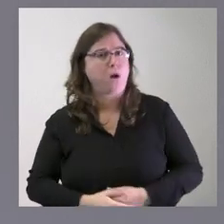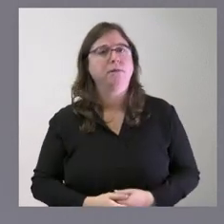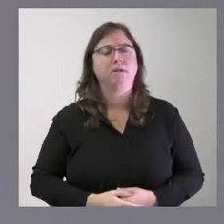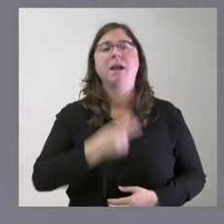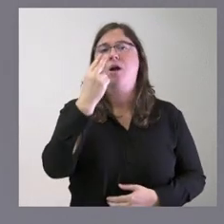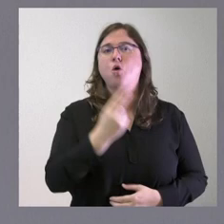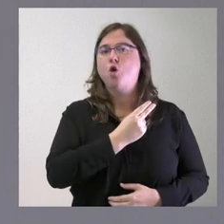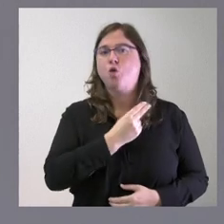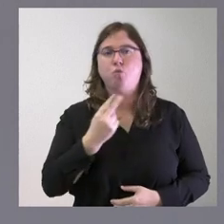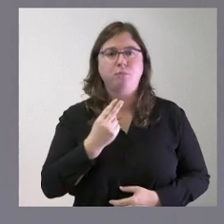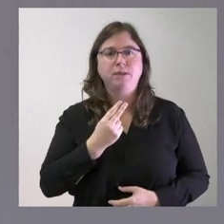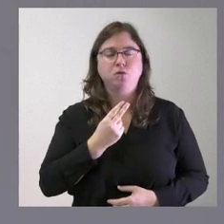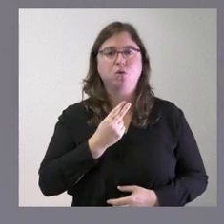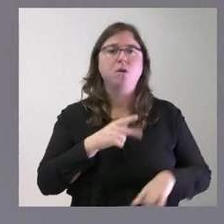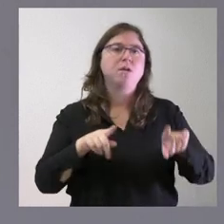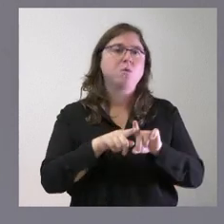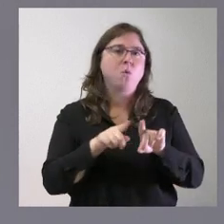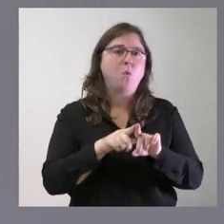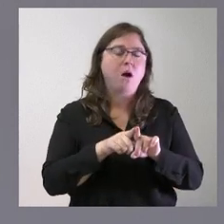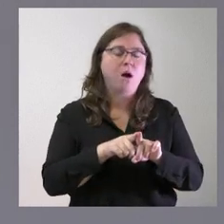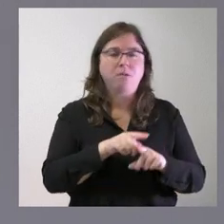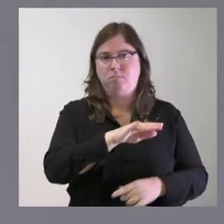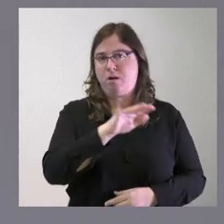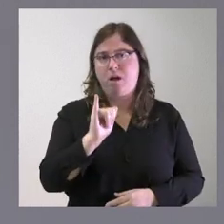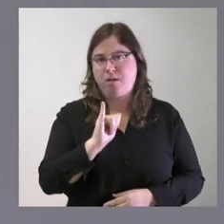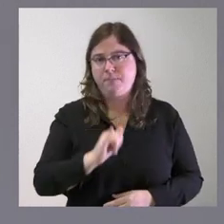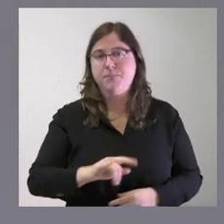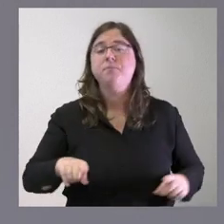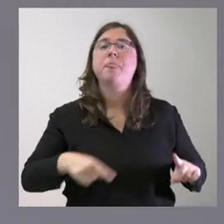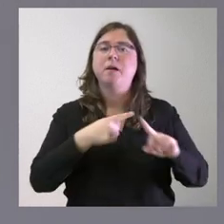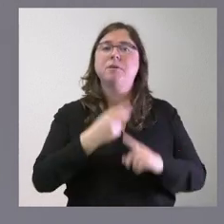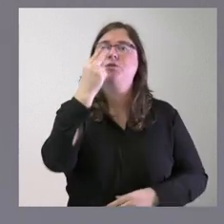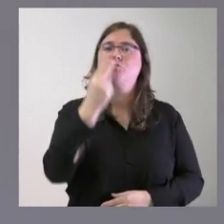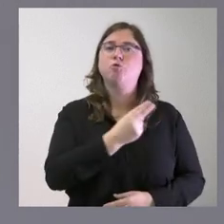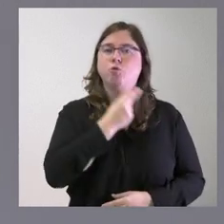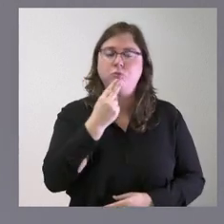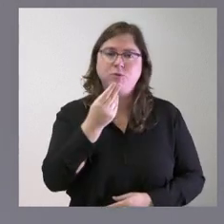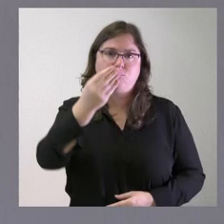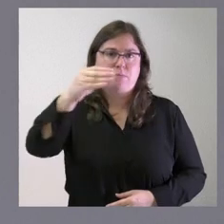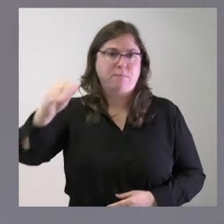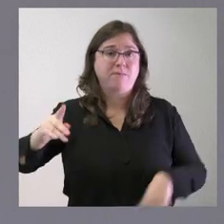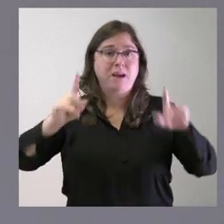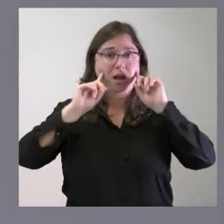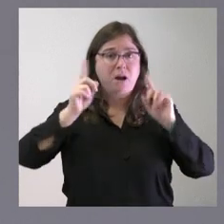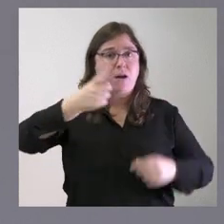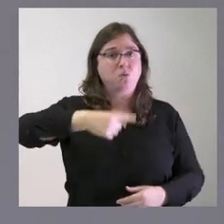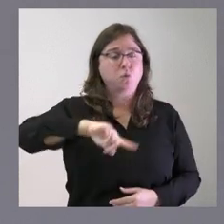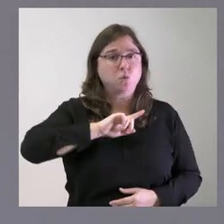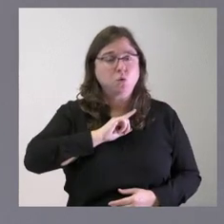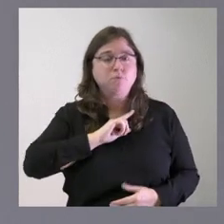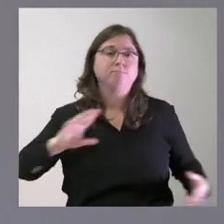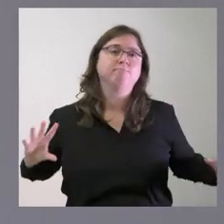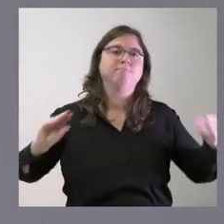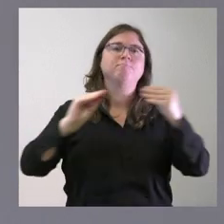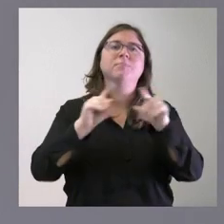compromiso de los términos que se puedan establecer ir comprometiendo cantidades adicionales en nuestro caso como les digo de acuerdo con